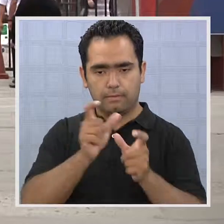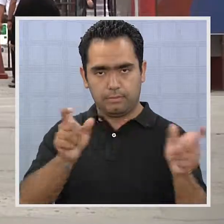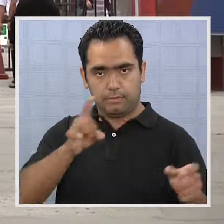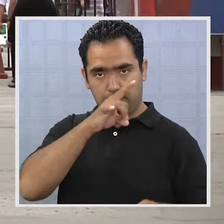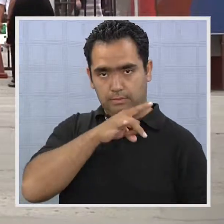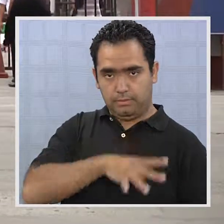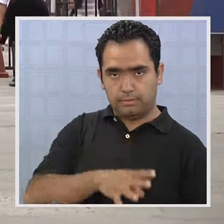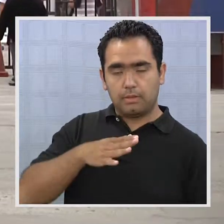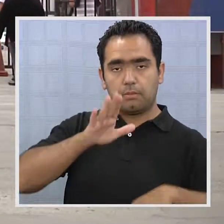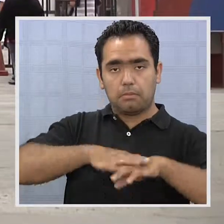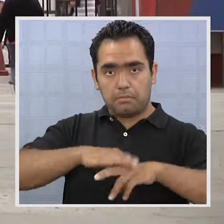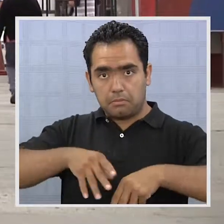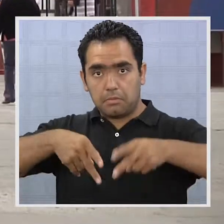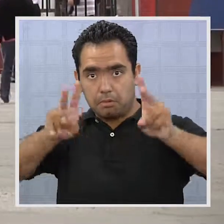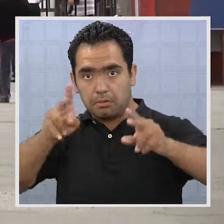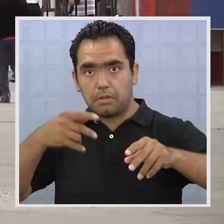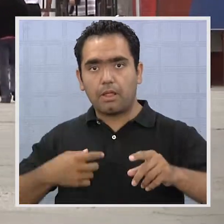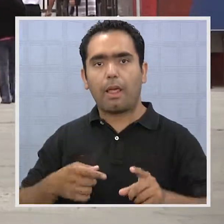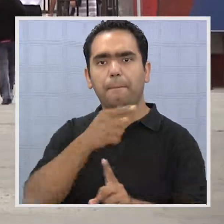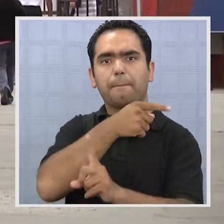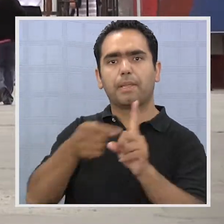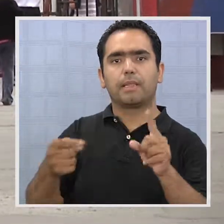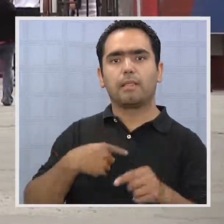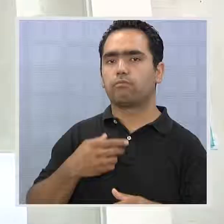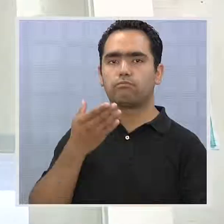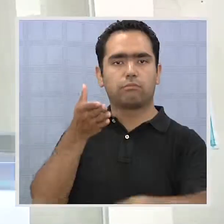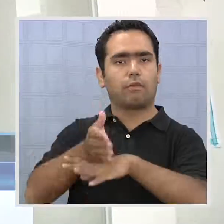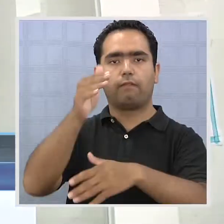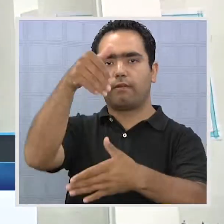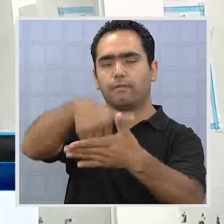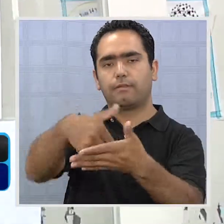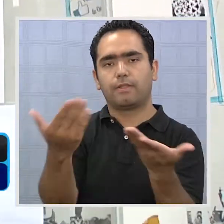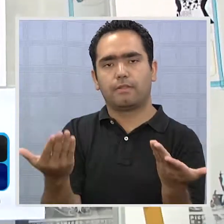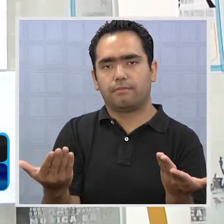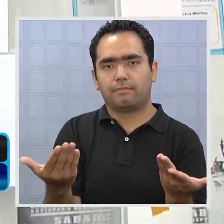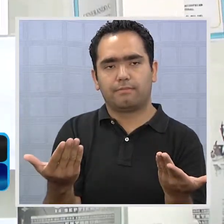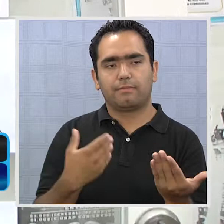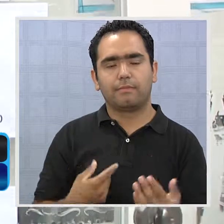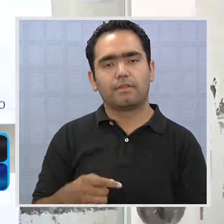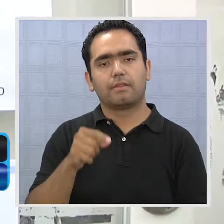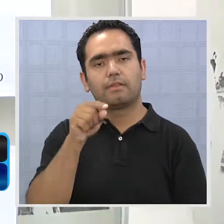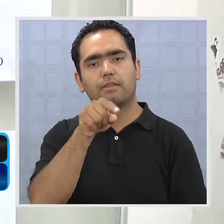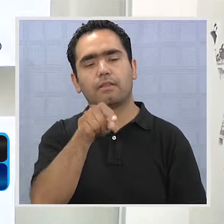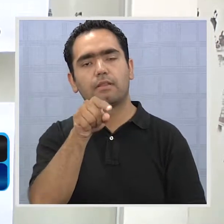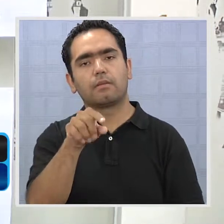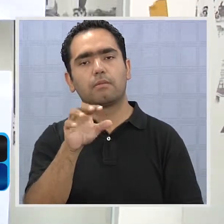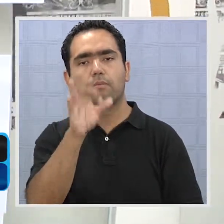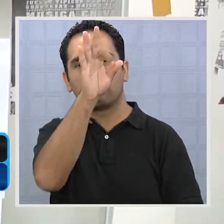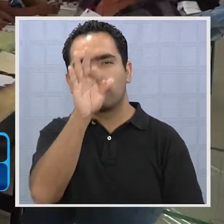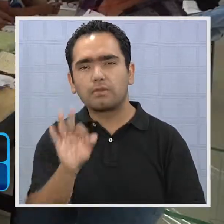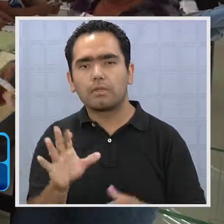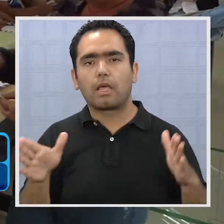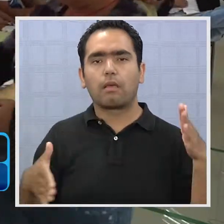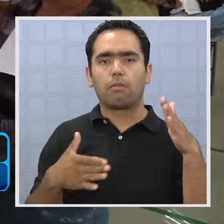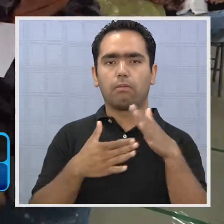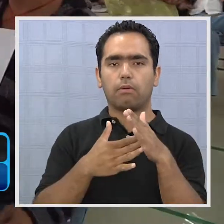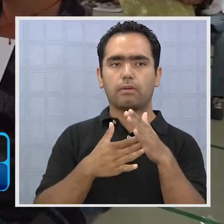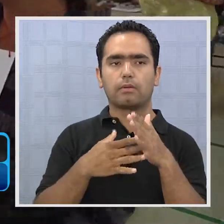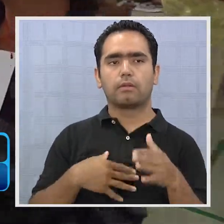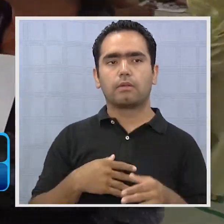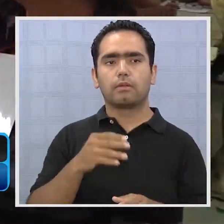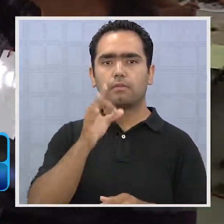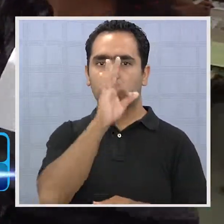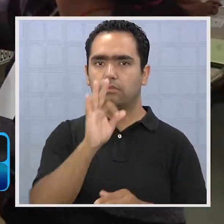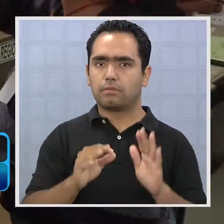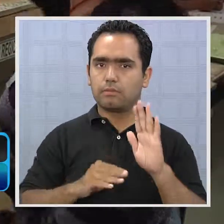La mitad de los chilenos habilitados para votar decidió no acudir a las urnas el día de las elecciones. El porcentaje de